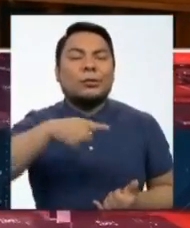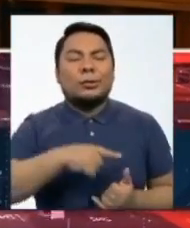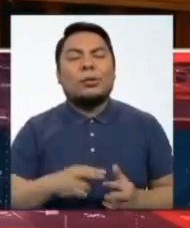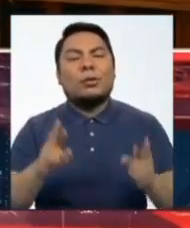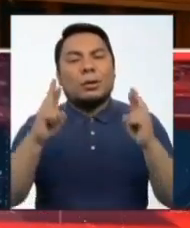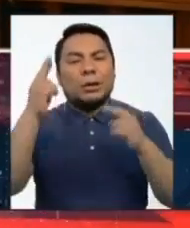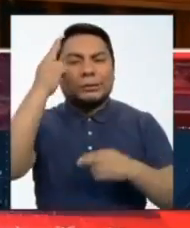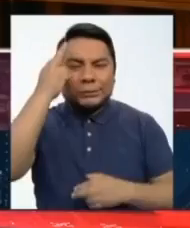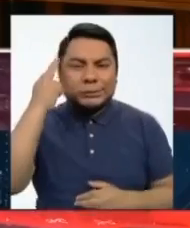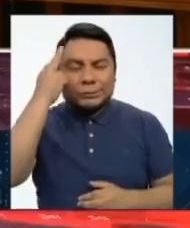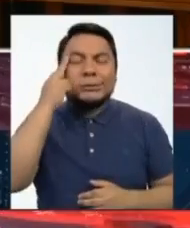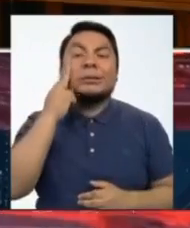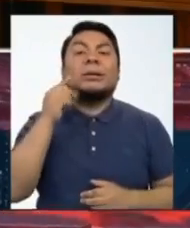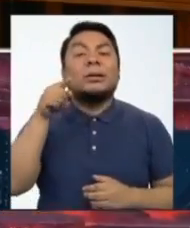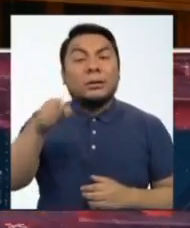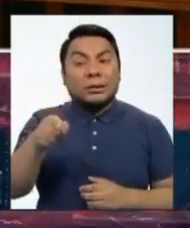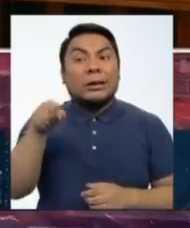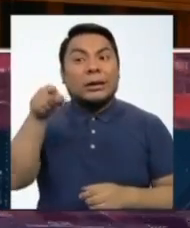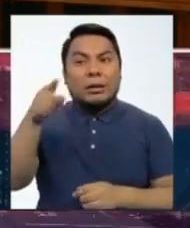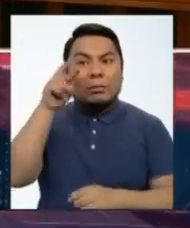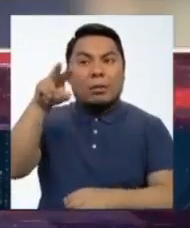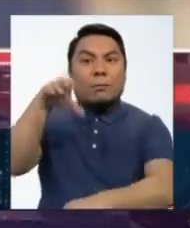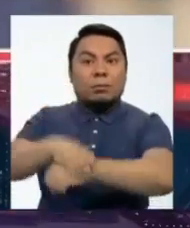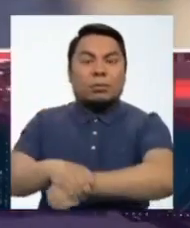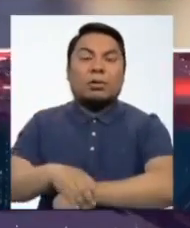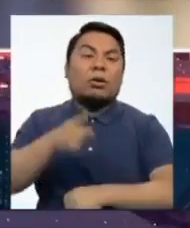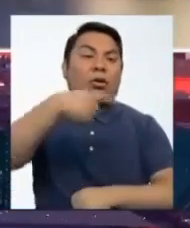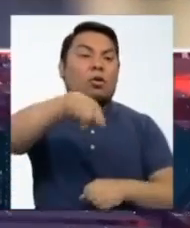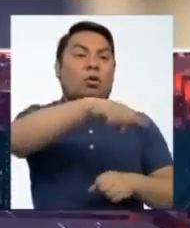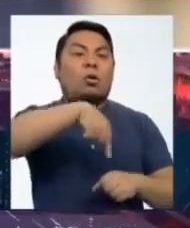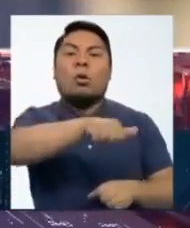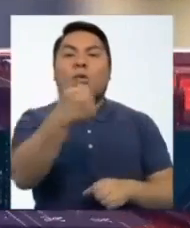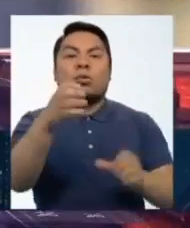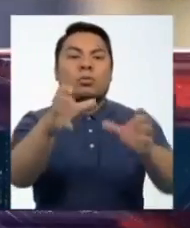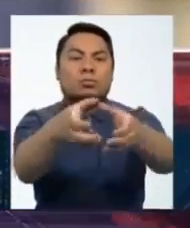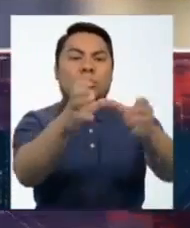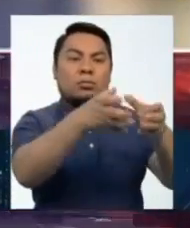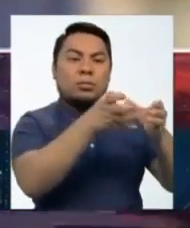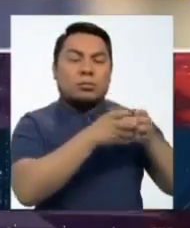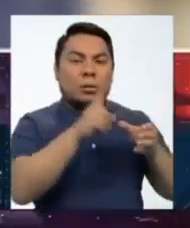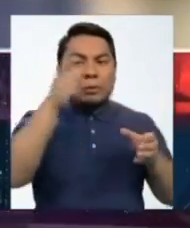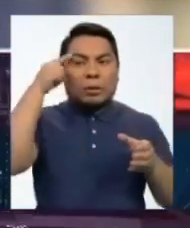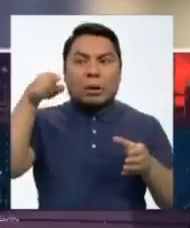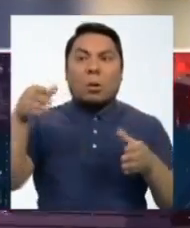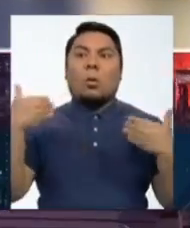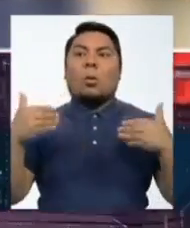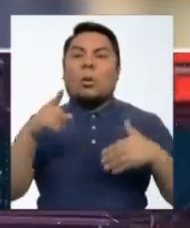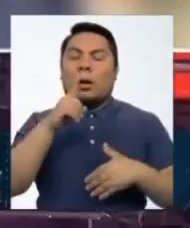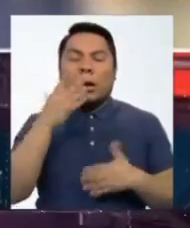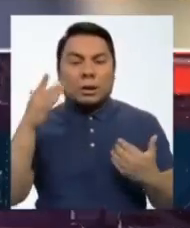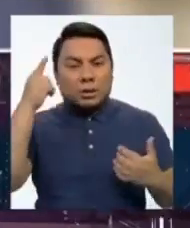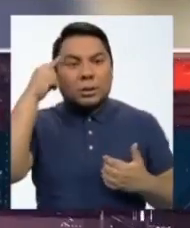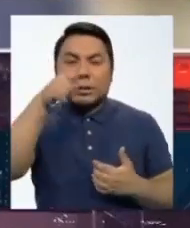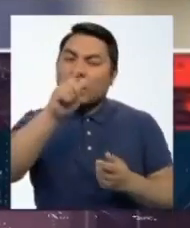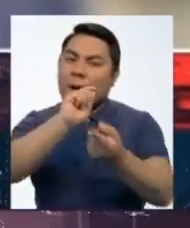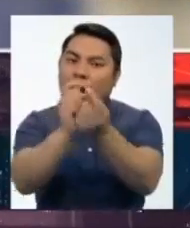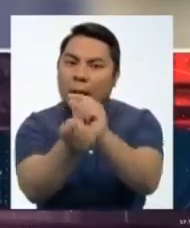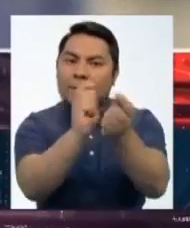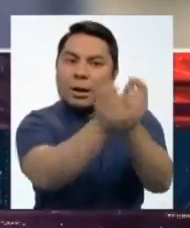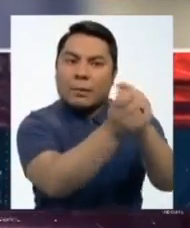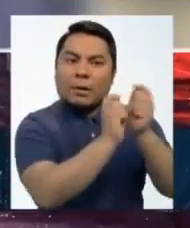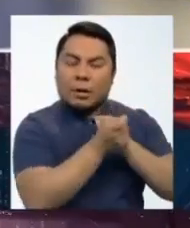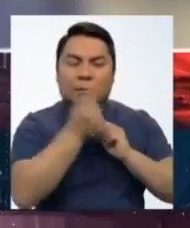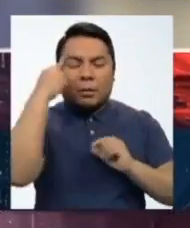esto sirva de lección para que los demás parlamentarios de Fuerza Popular tomen el camino correcto, ya sea una reestructuración o en todo